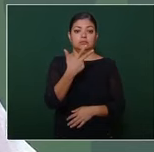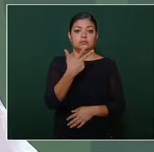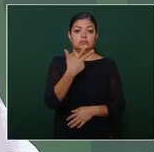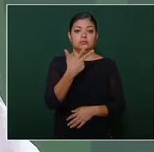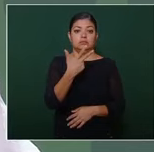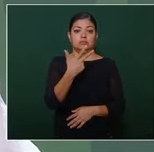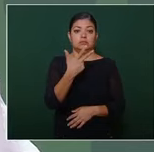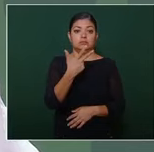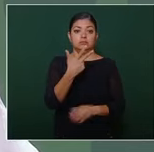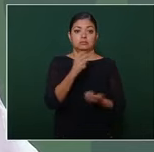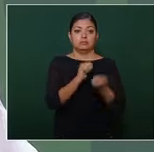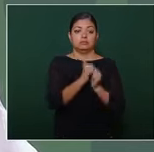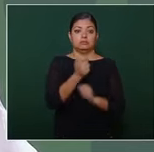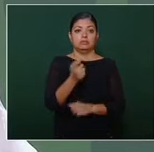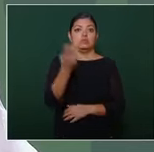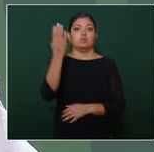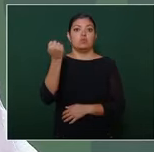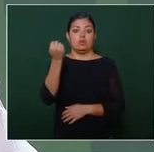y pasó a 9